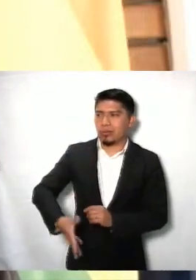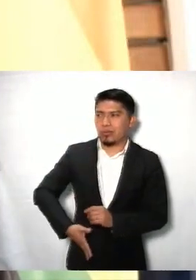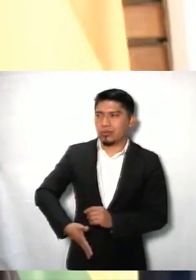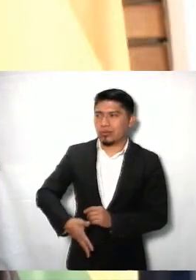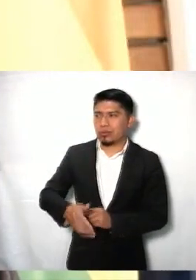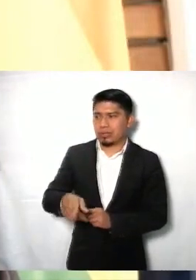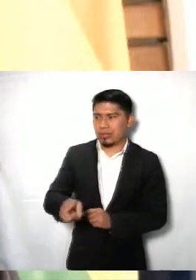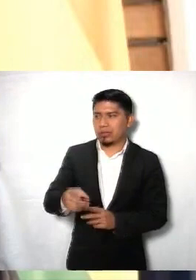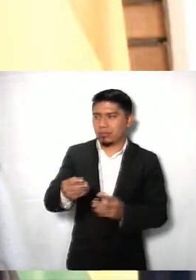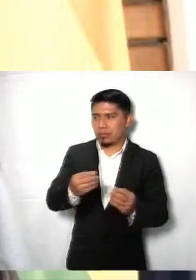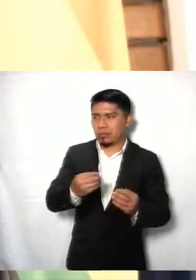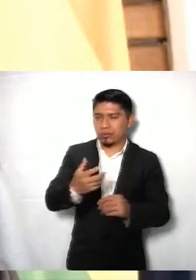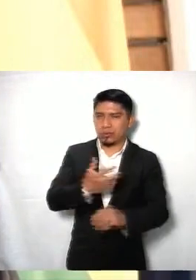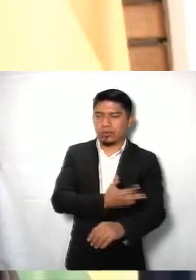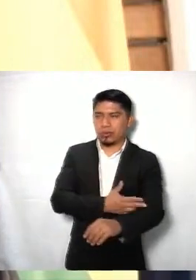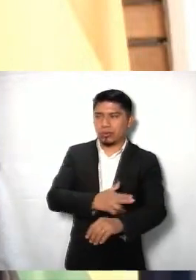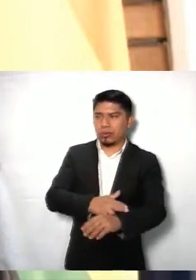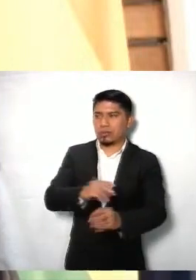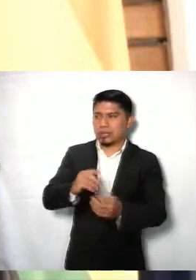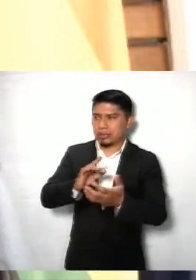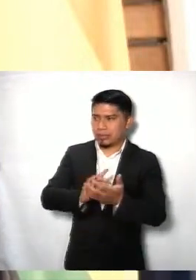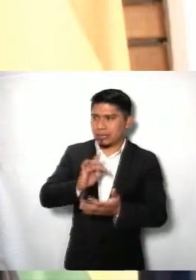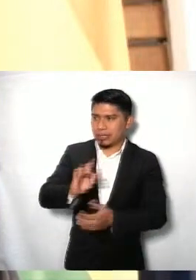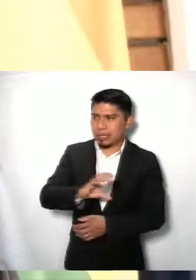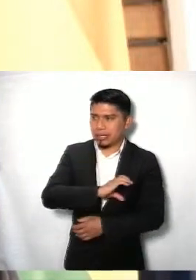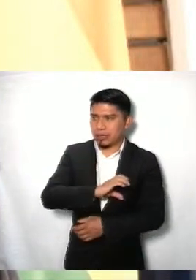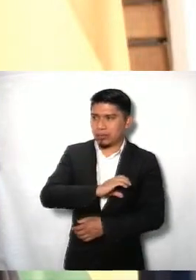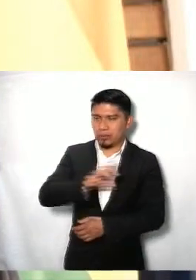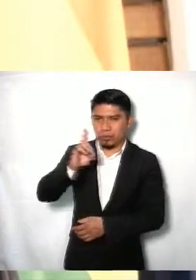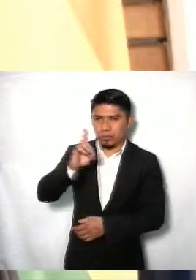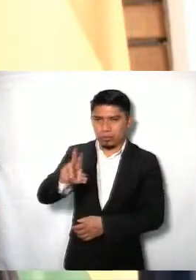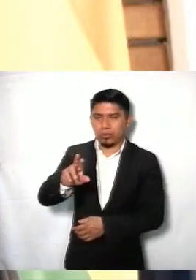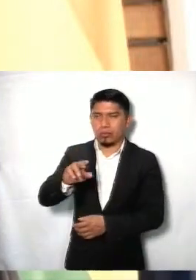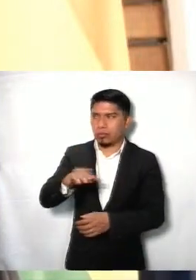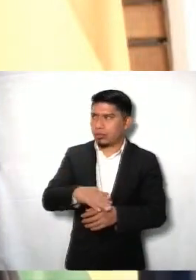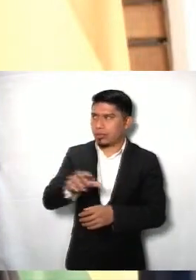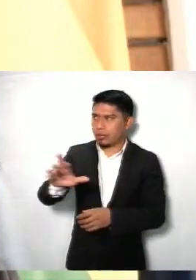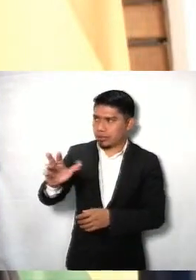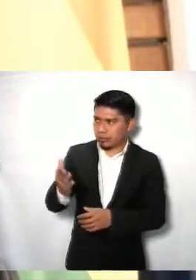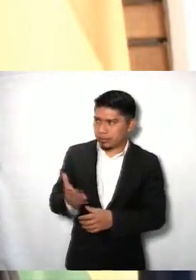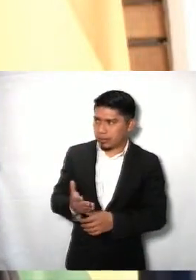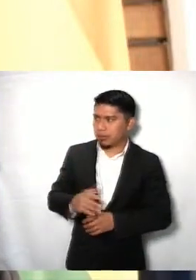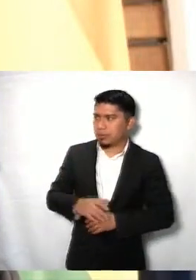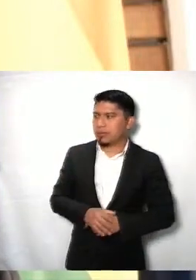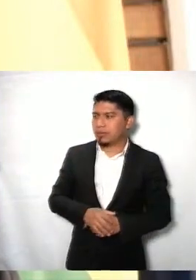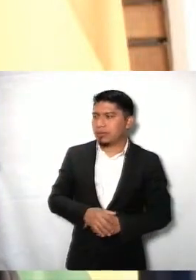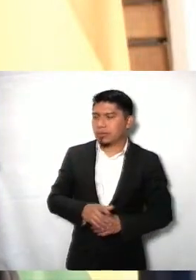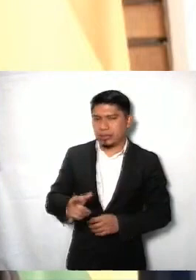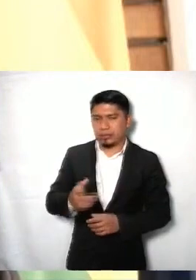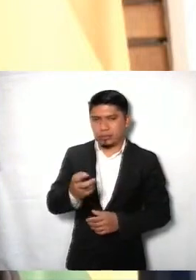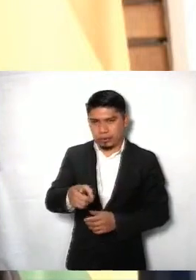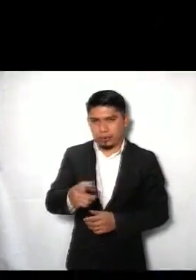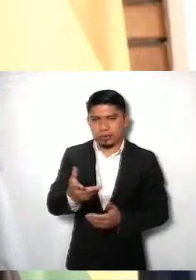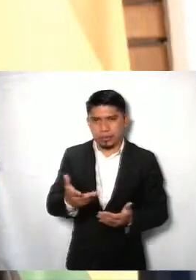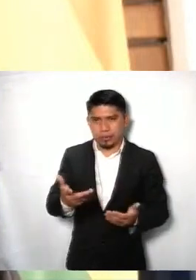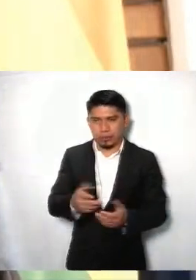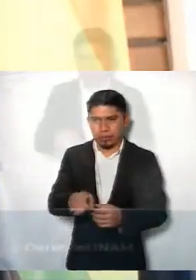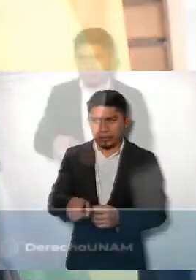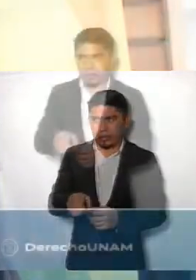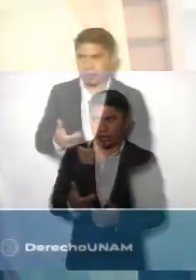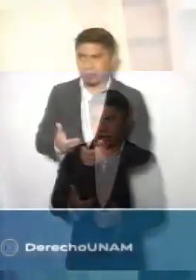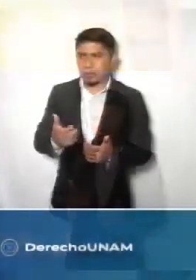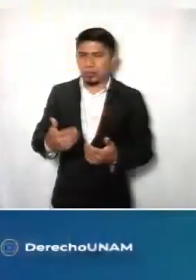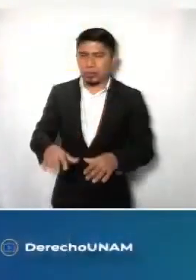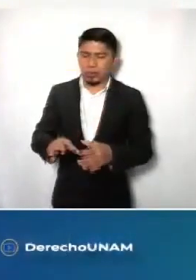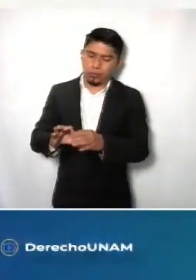y naturalmente de mucho honor. Así que, muchas gracias, querido doctor, por recibirnos una vez más, que usted se ha convertido a lo largo de estos